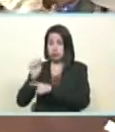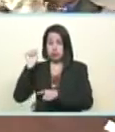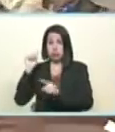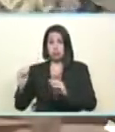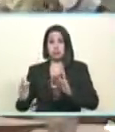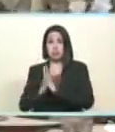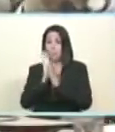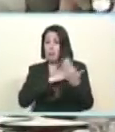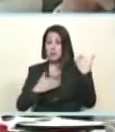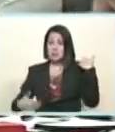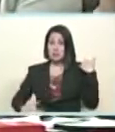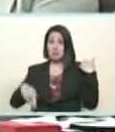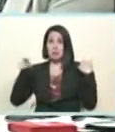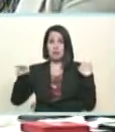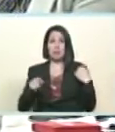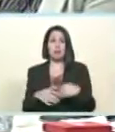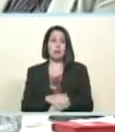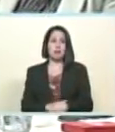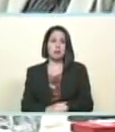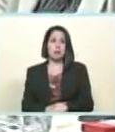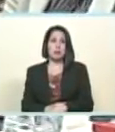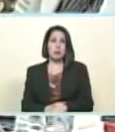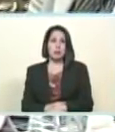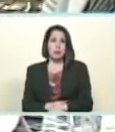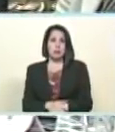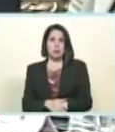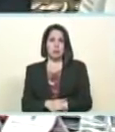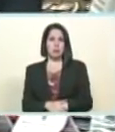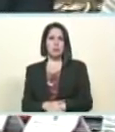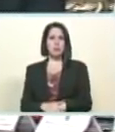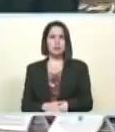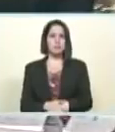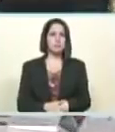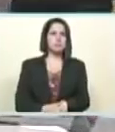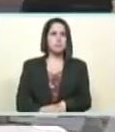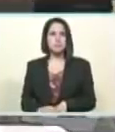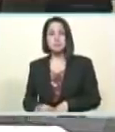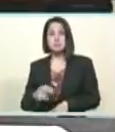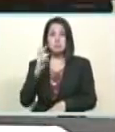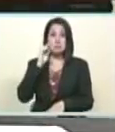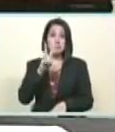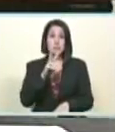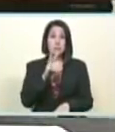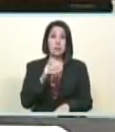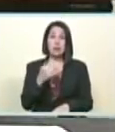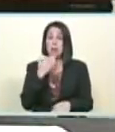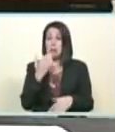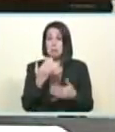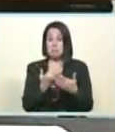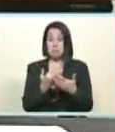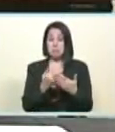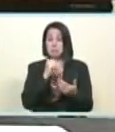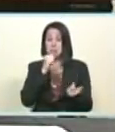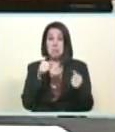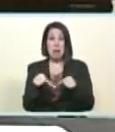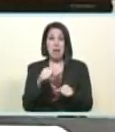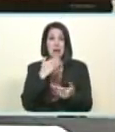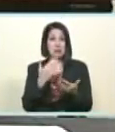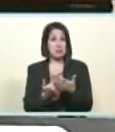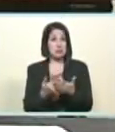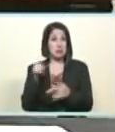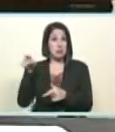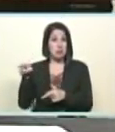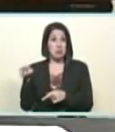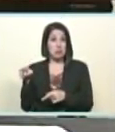si se lo hizo a Uribe que era su padre político si le metió una apuñalada a Uribe el día que se juramentó